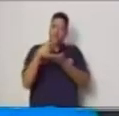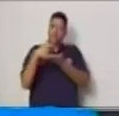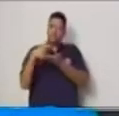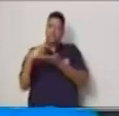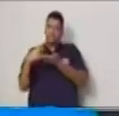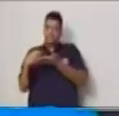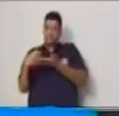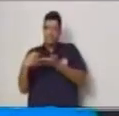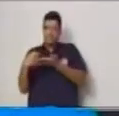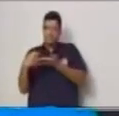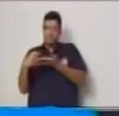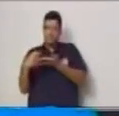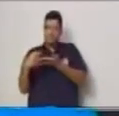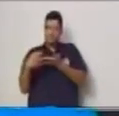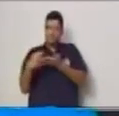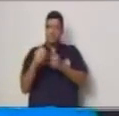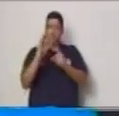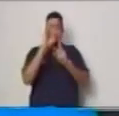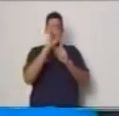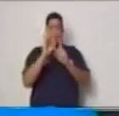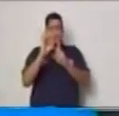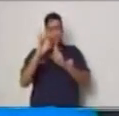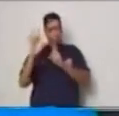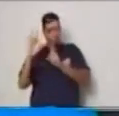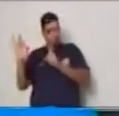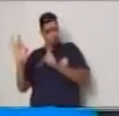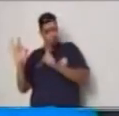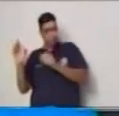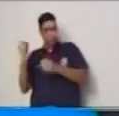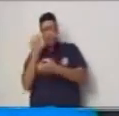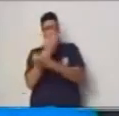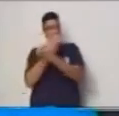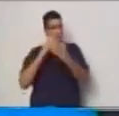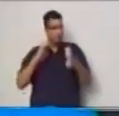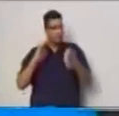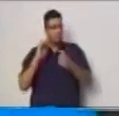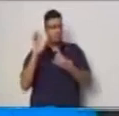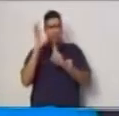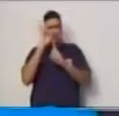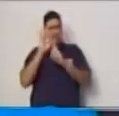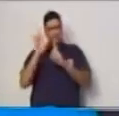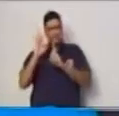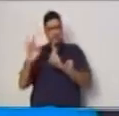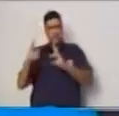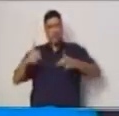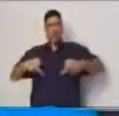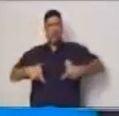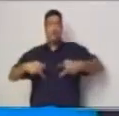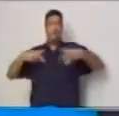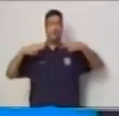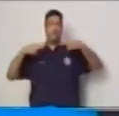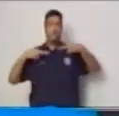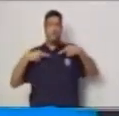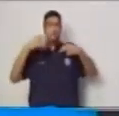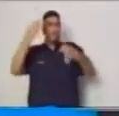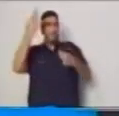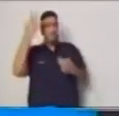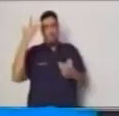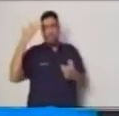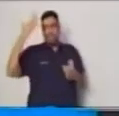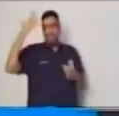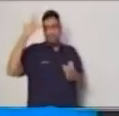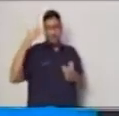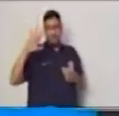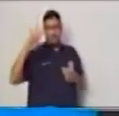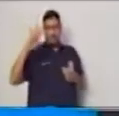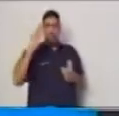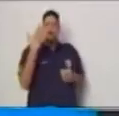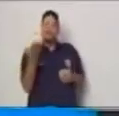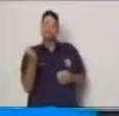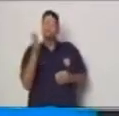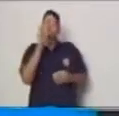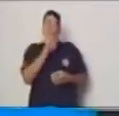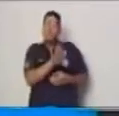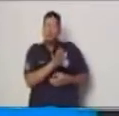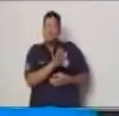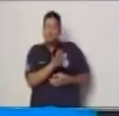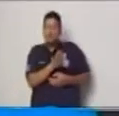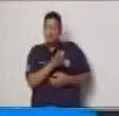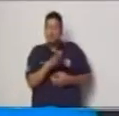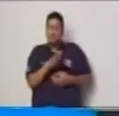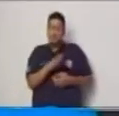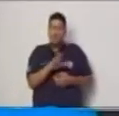expresiones de la vida diaria y luego identifica